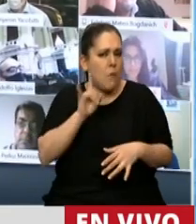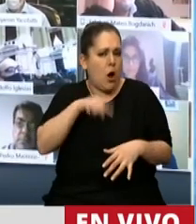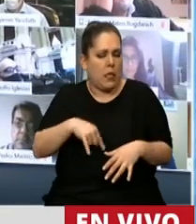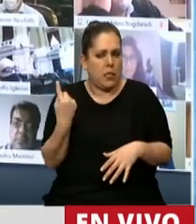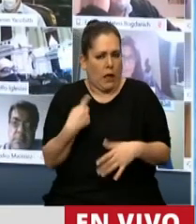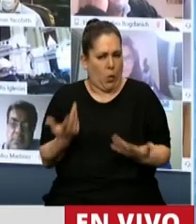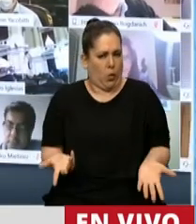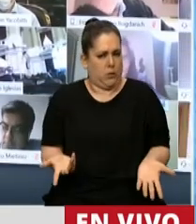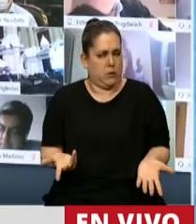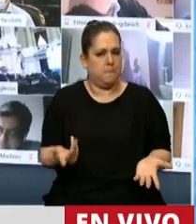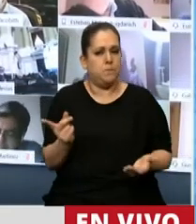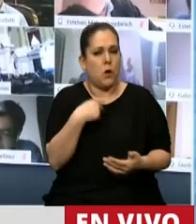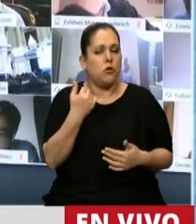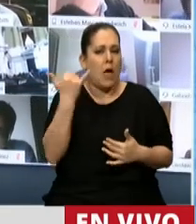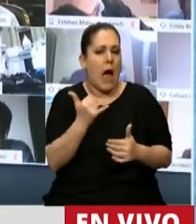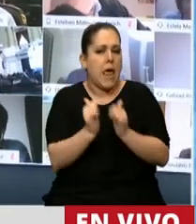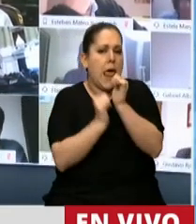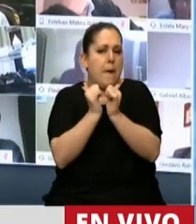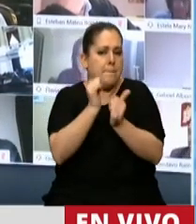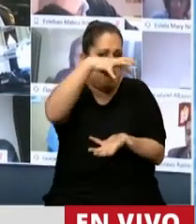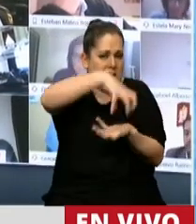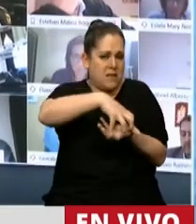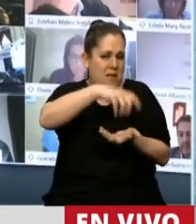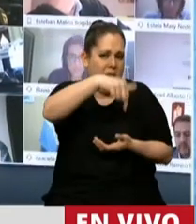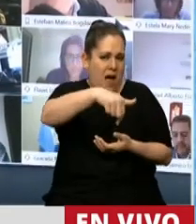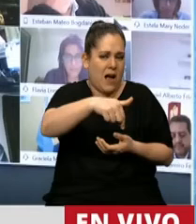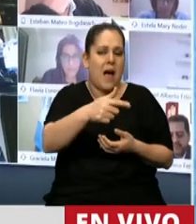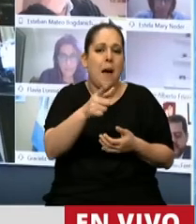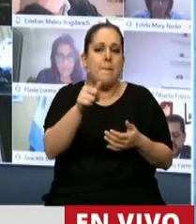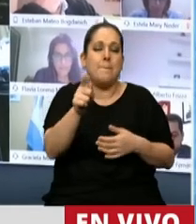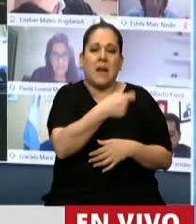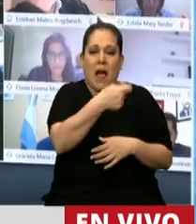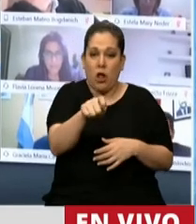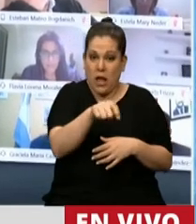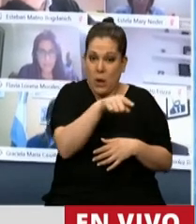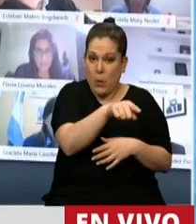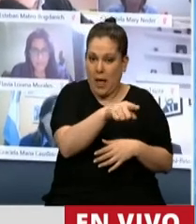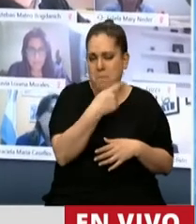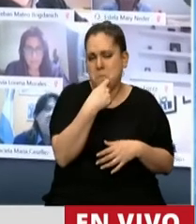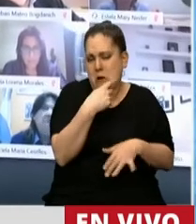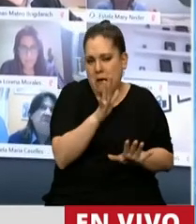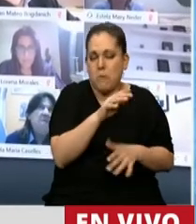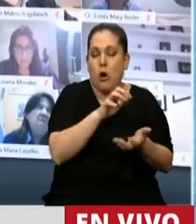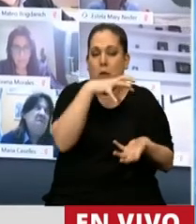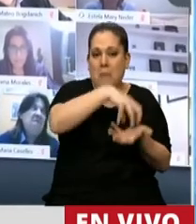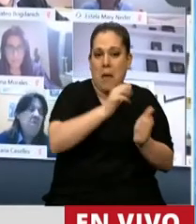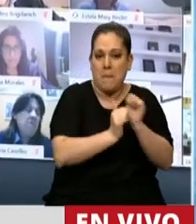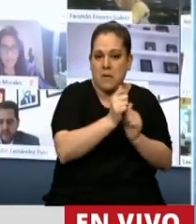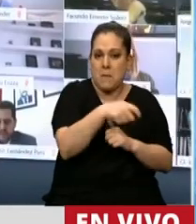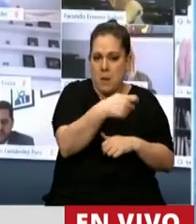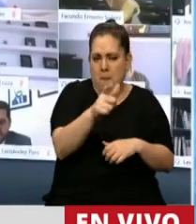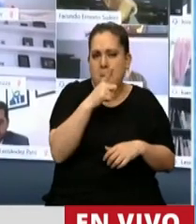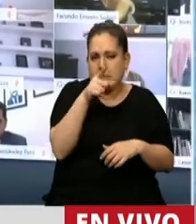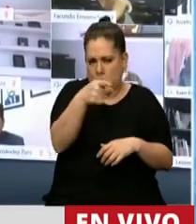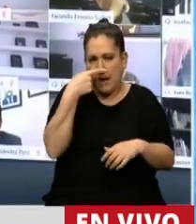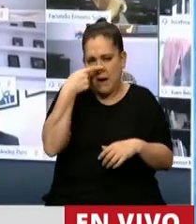económicamente. Mire, nosotros tenemos una empresa hoy acá, que es Mercado Libre. Ya termino, ya termino. Pero solo una cosa que me parece que a usted